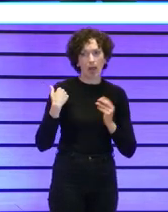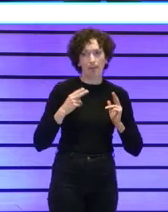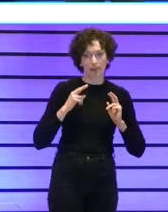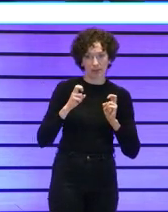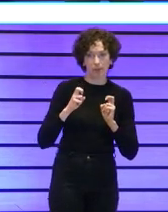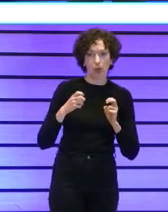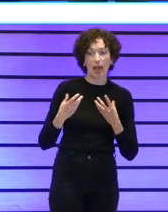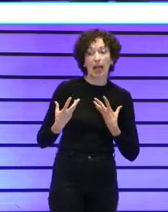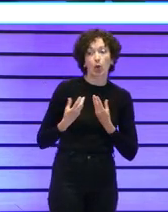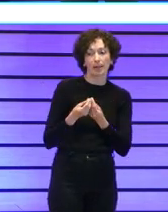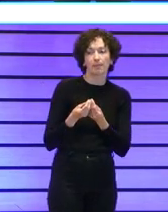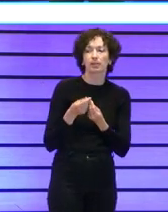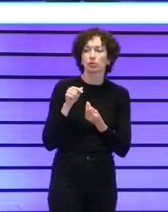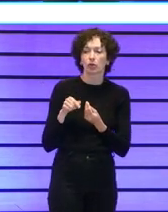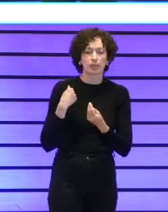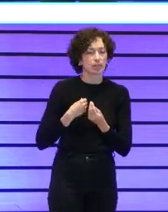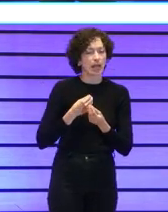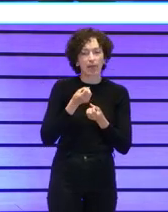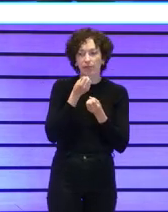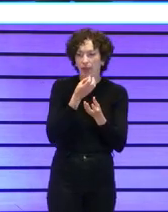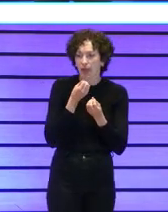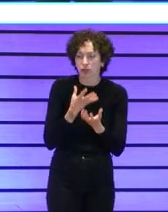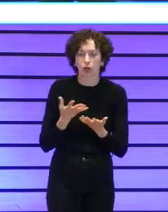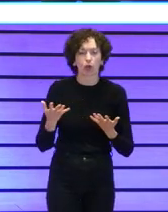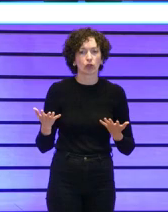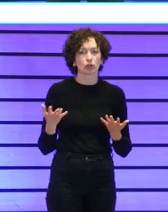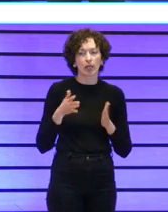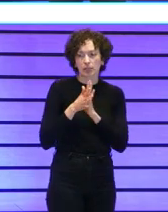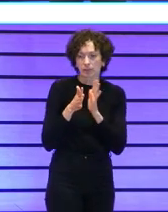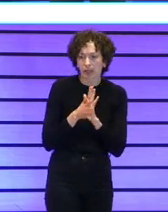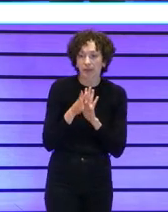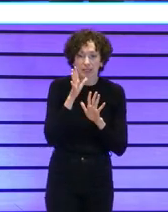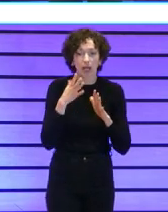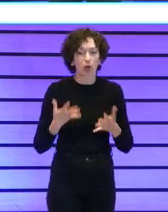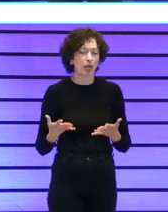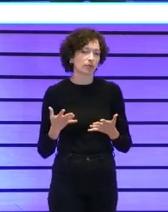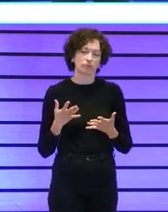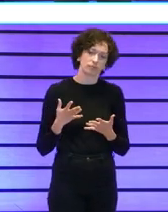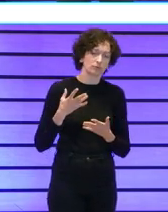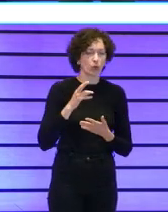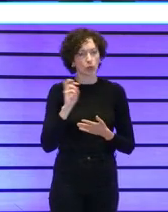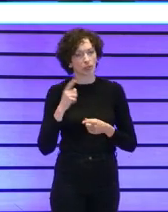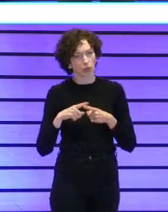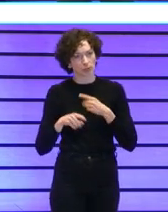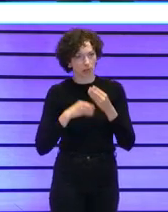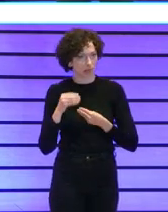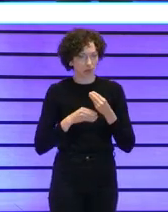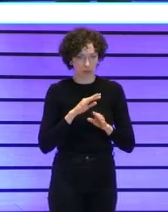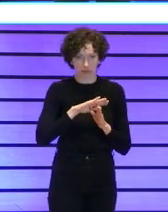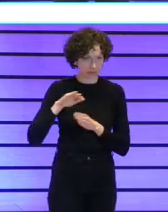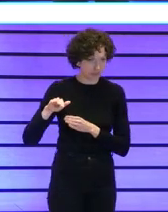el acompañamiento se aportaban los datos se explicaba y ahora bueno pues nos dedicamos a otras cosas y